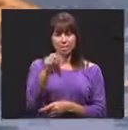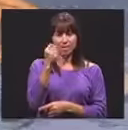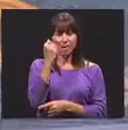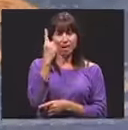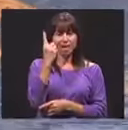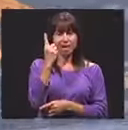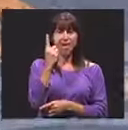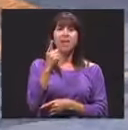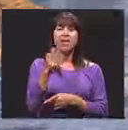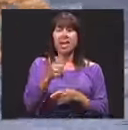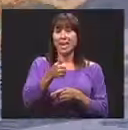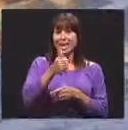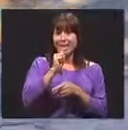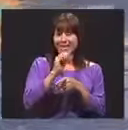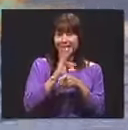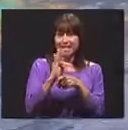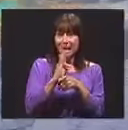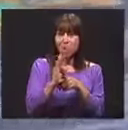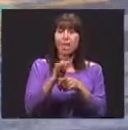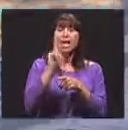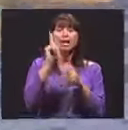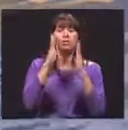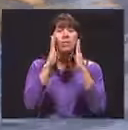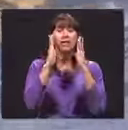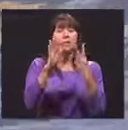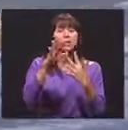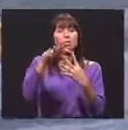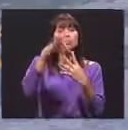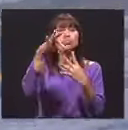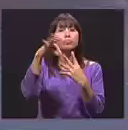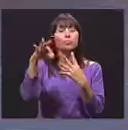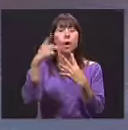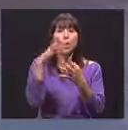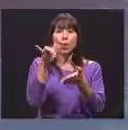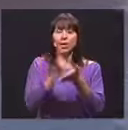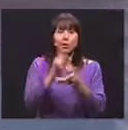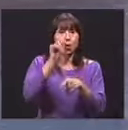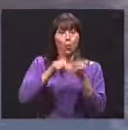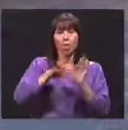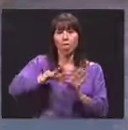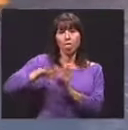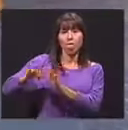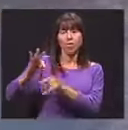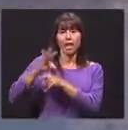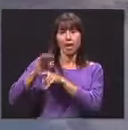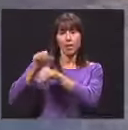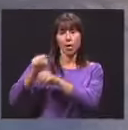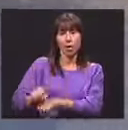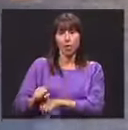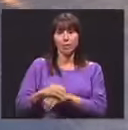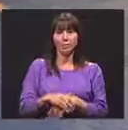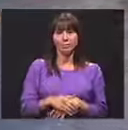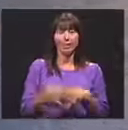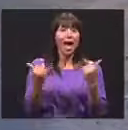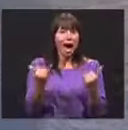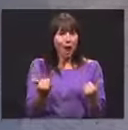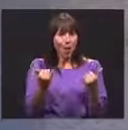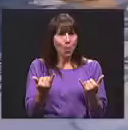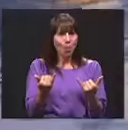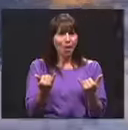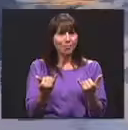Hay que tener claro que la hidroterapia es un tratamiento alternativo y por ello no se puede dejar de lado la terapia convencional.